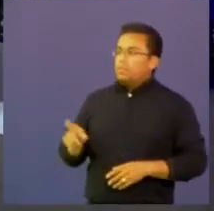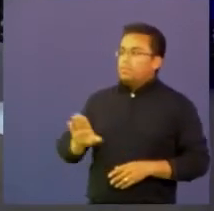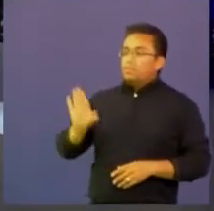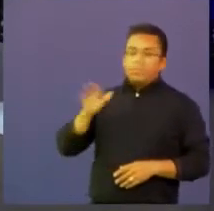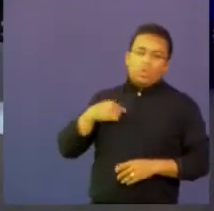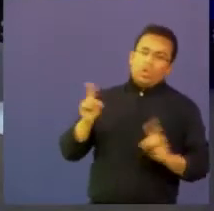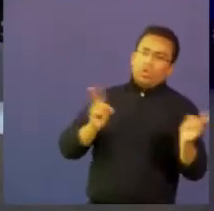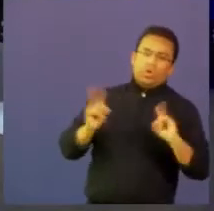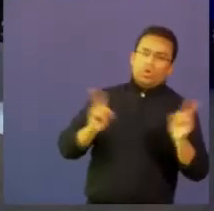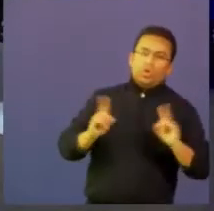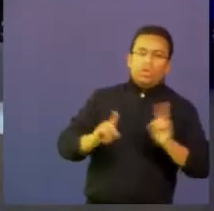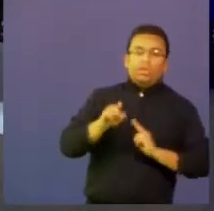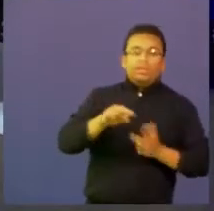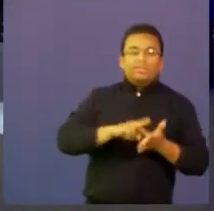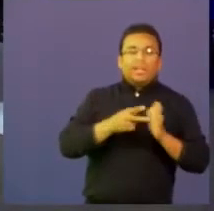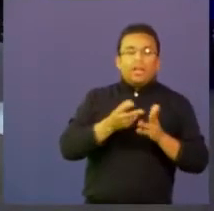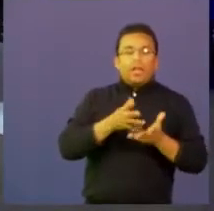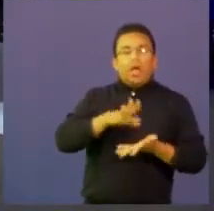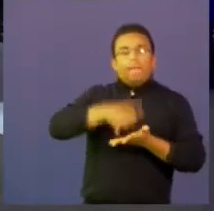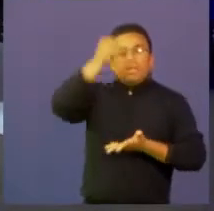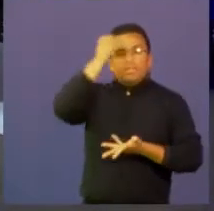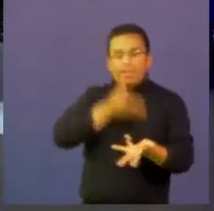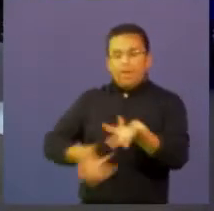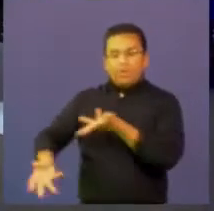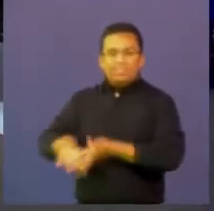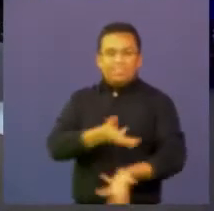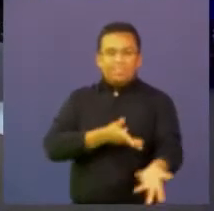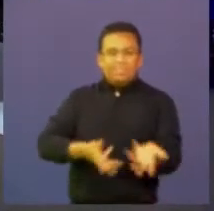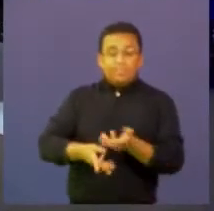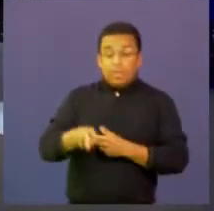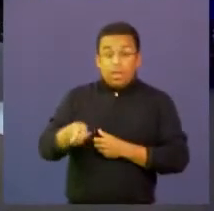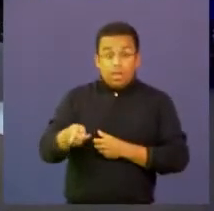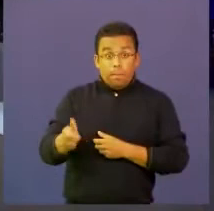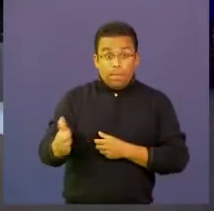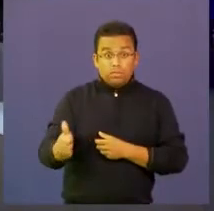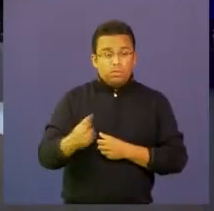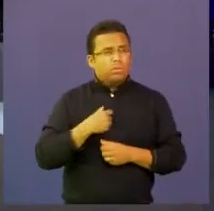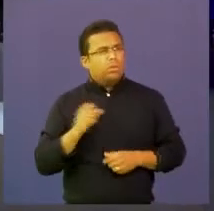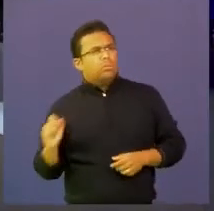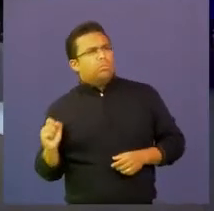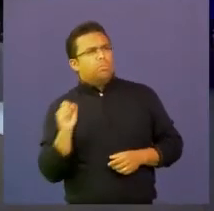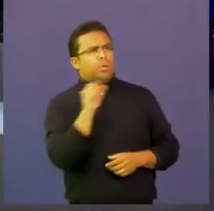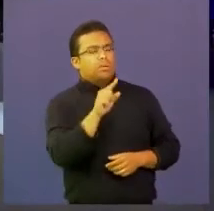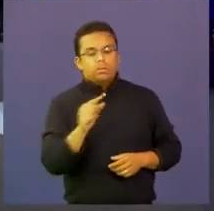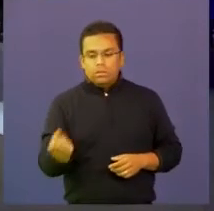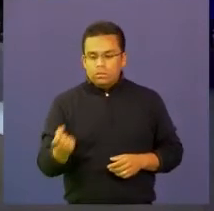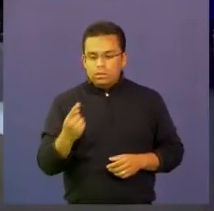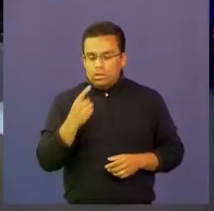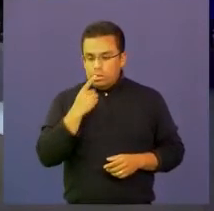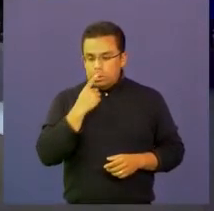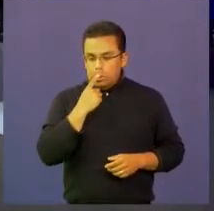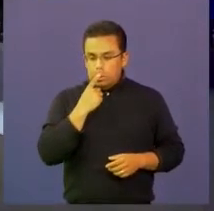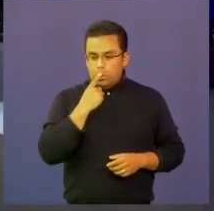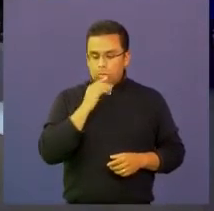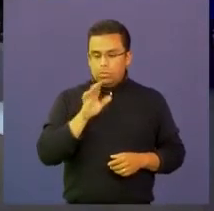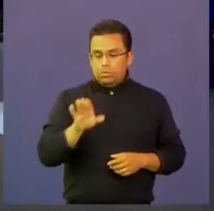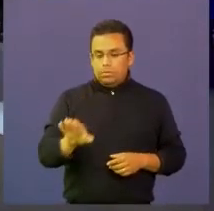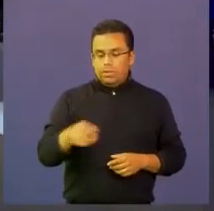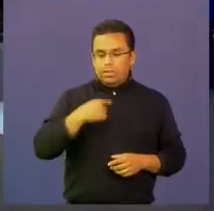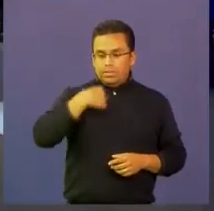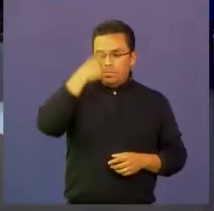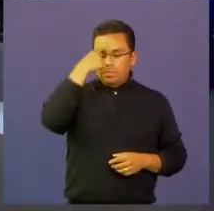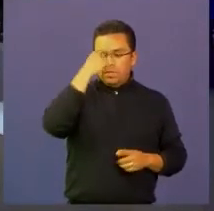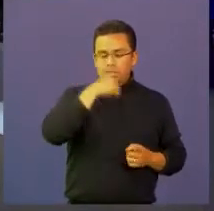un aprendizaje colectivo muchas veces los chicos nos hacen preguntas que nos hacen replantear todo lo que estamos pensando y